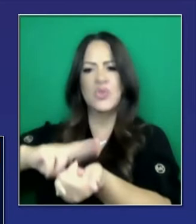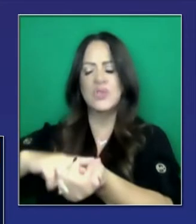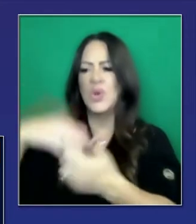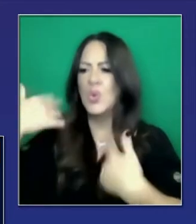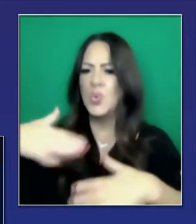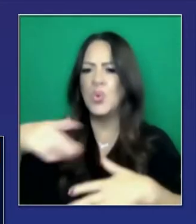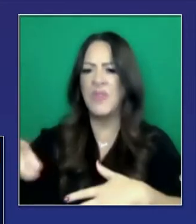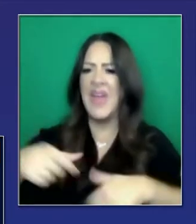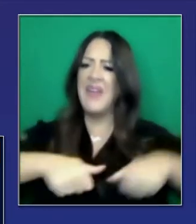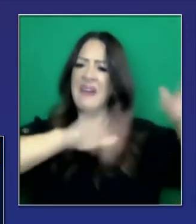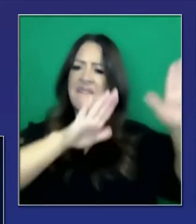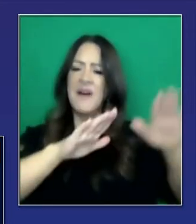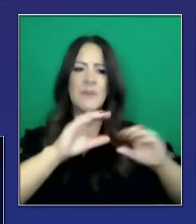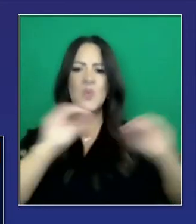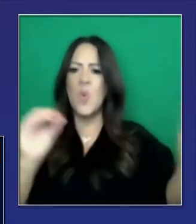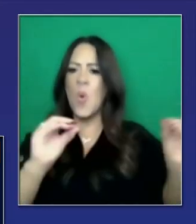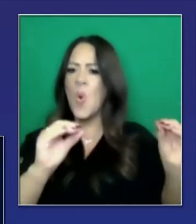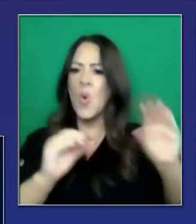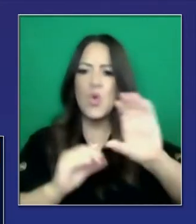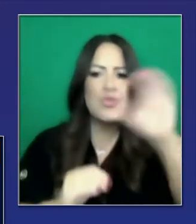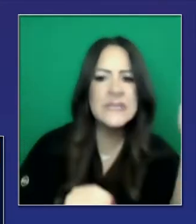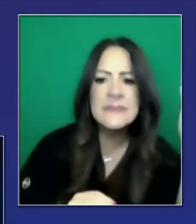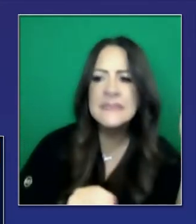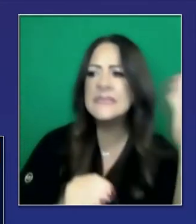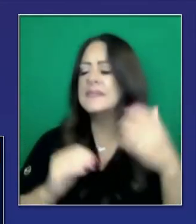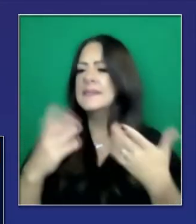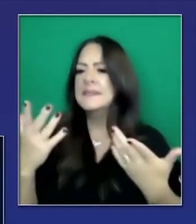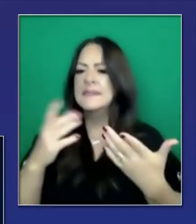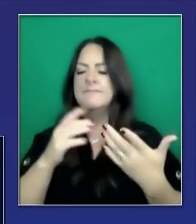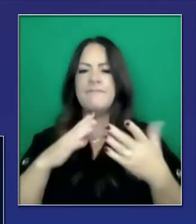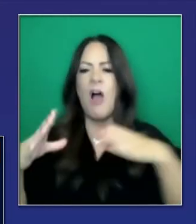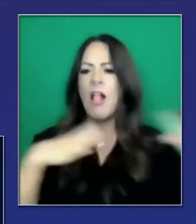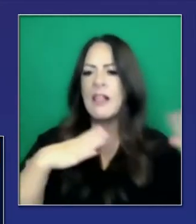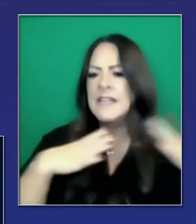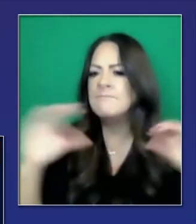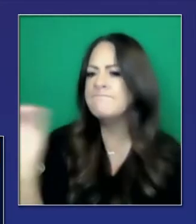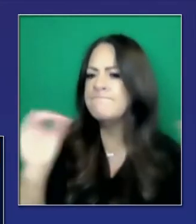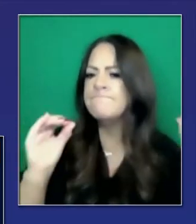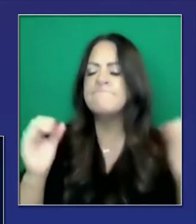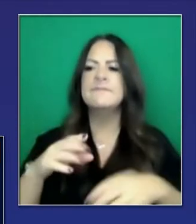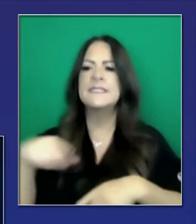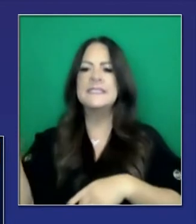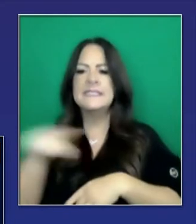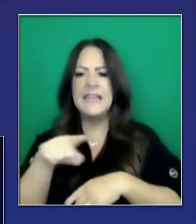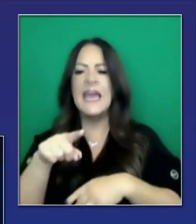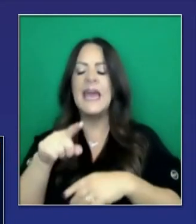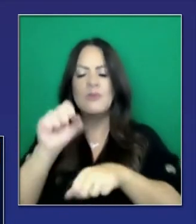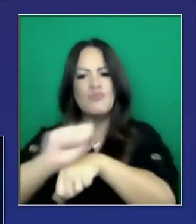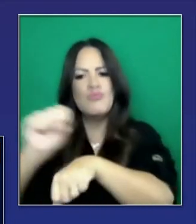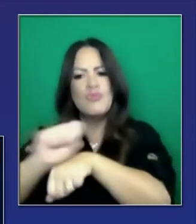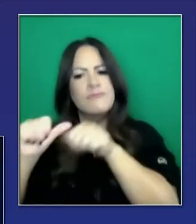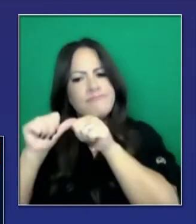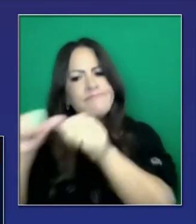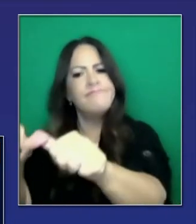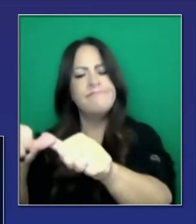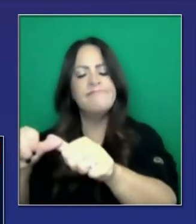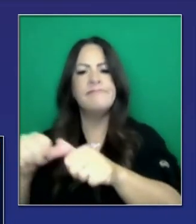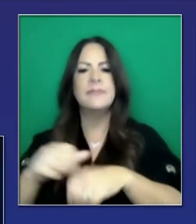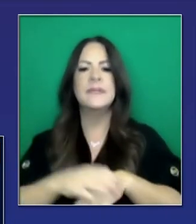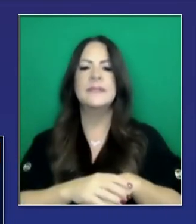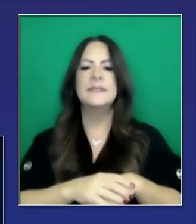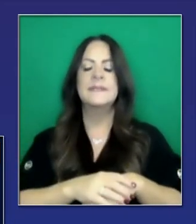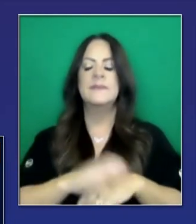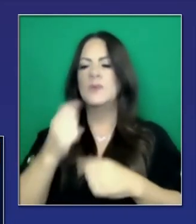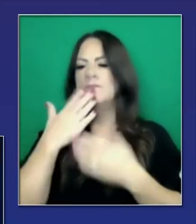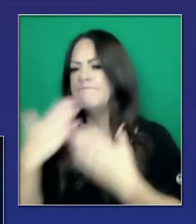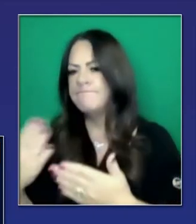han tomado esta tarea trabajando a través del fin de semana navideño y a través de este periodo de vacaciones. Hemos aprobado